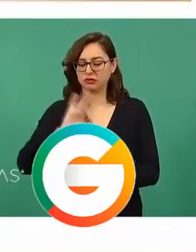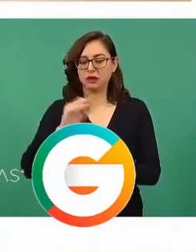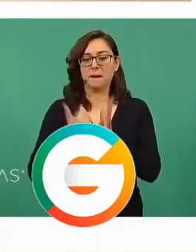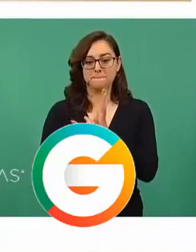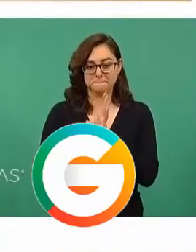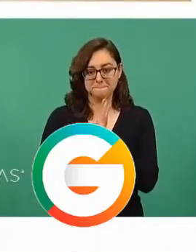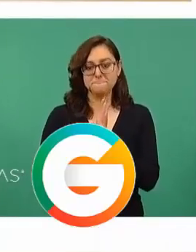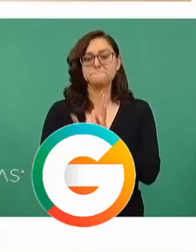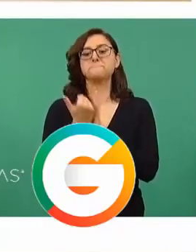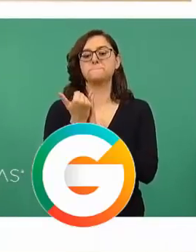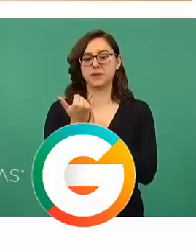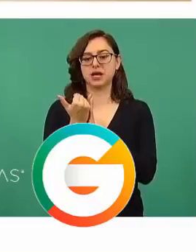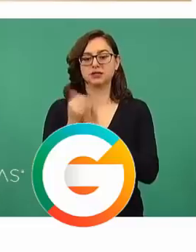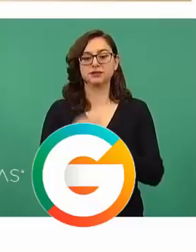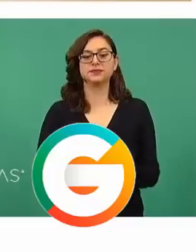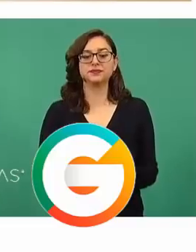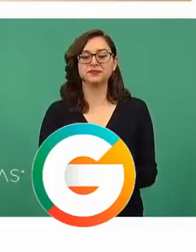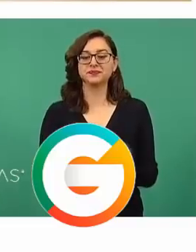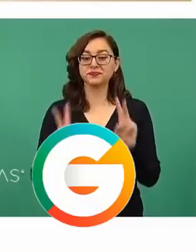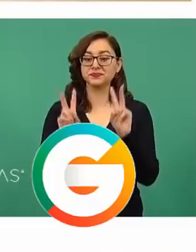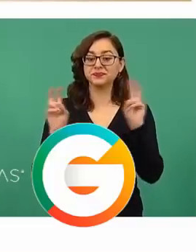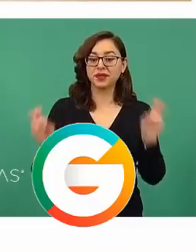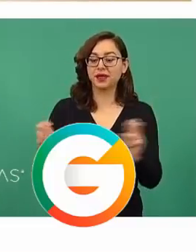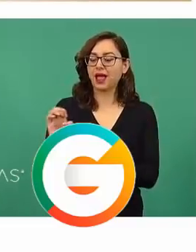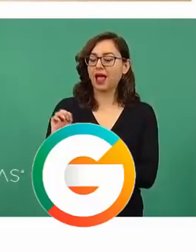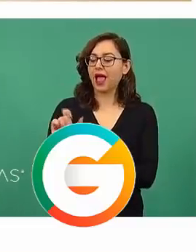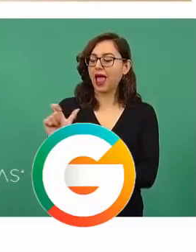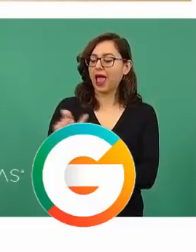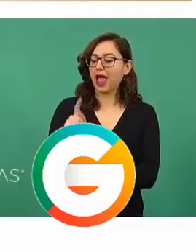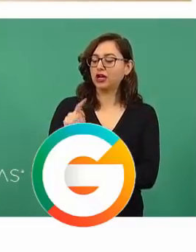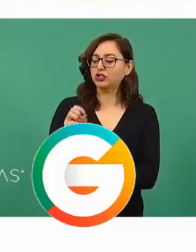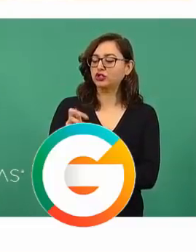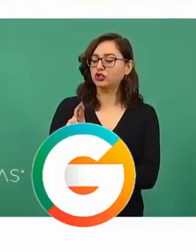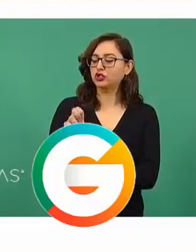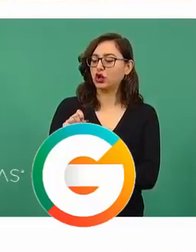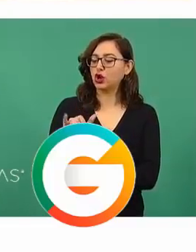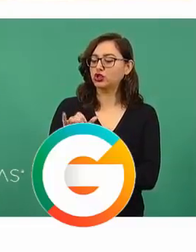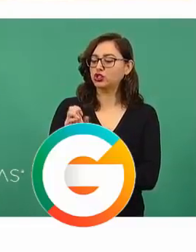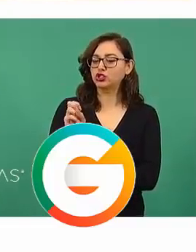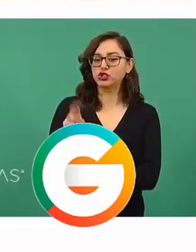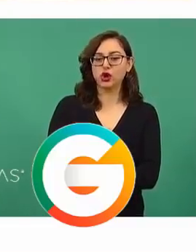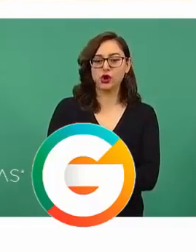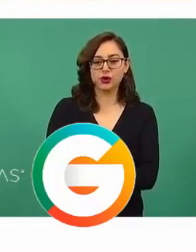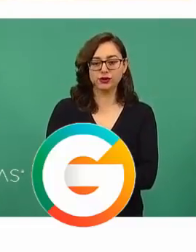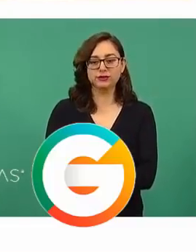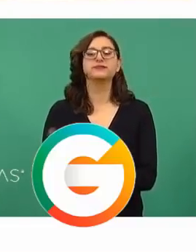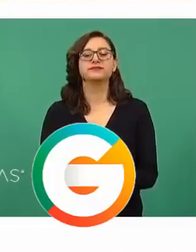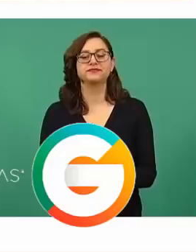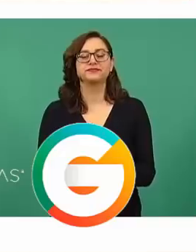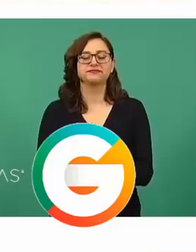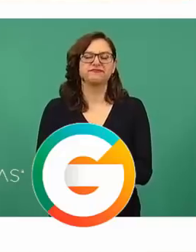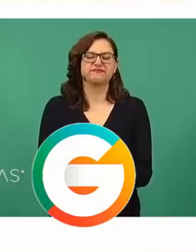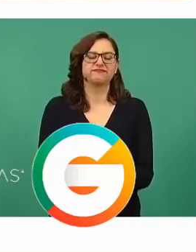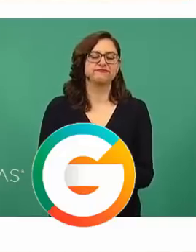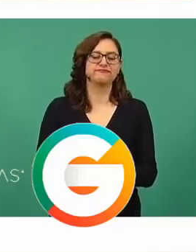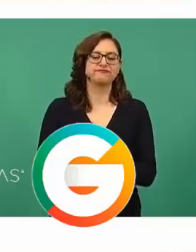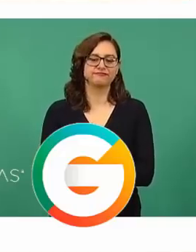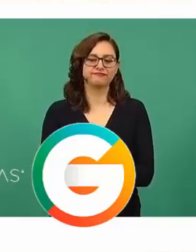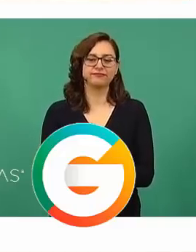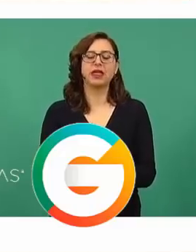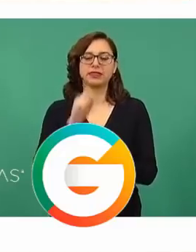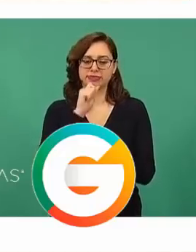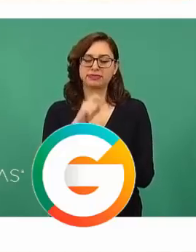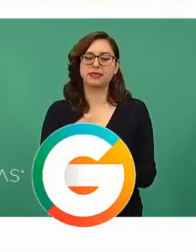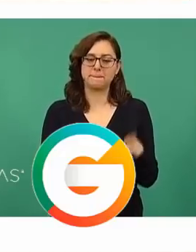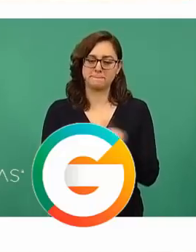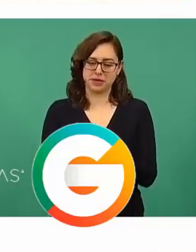Y de la extorsión también un aumento de 11.2 por ciento, que es un delito ligado a